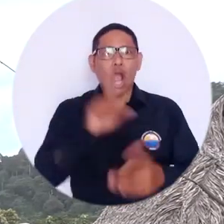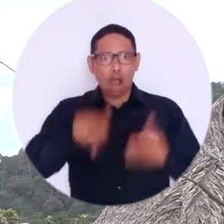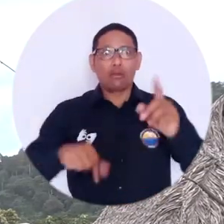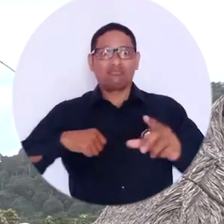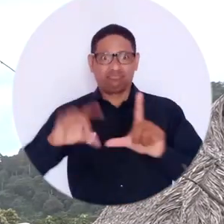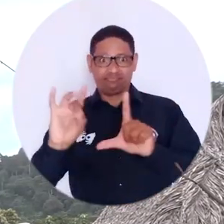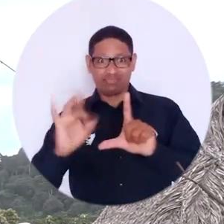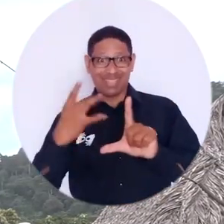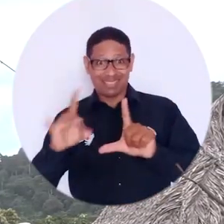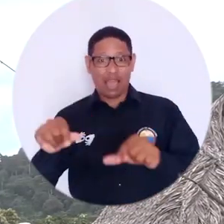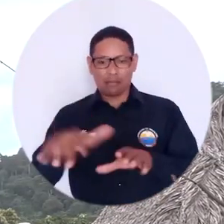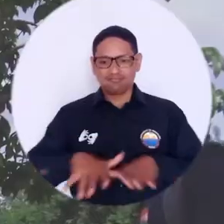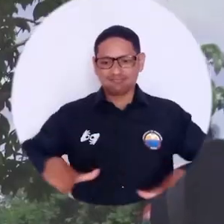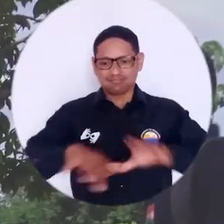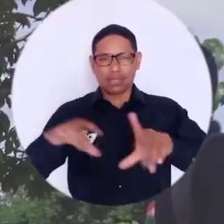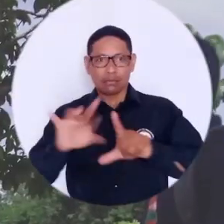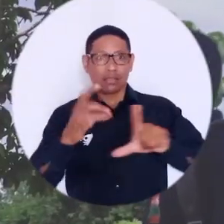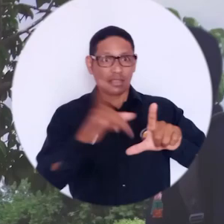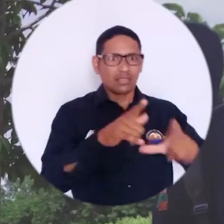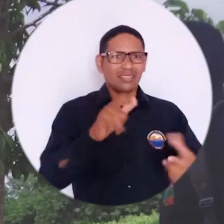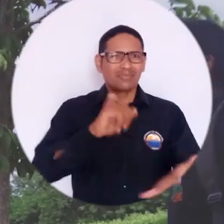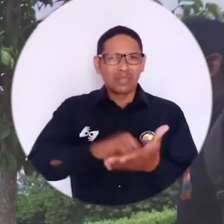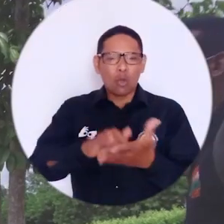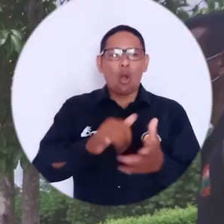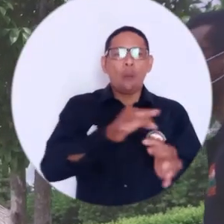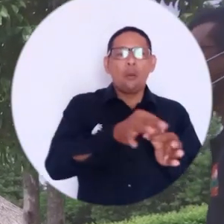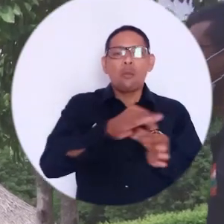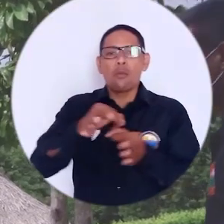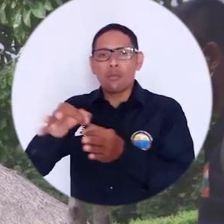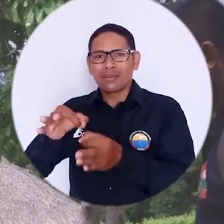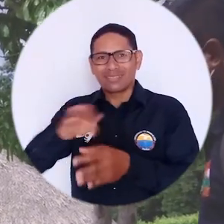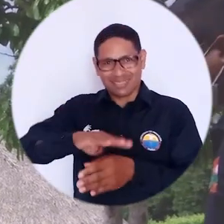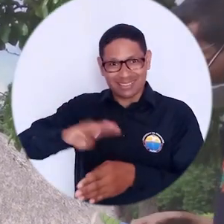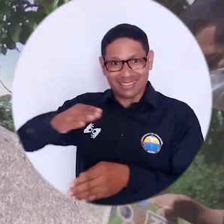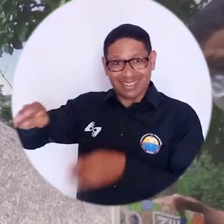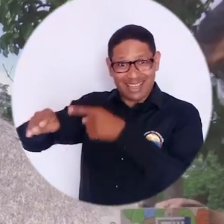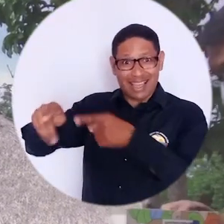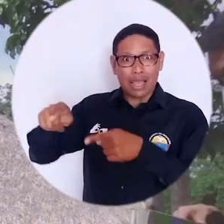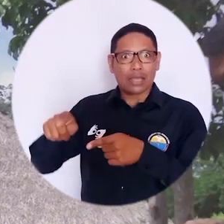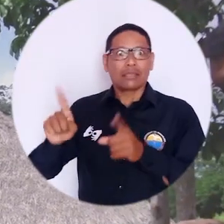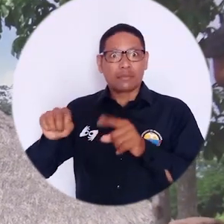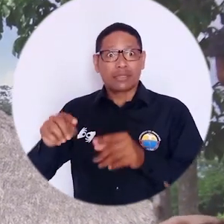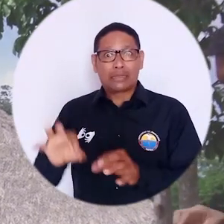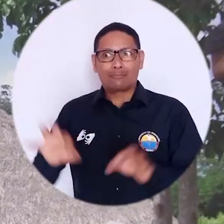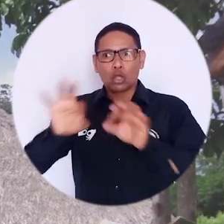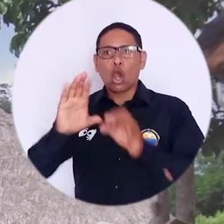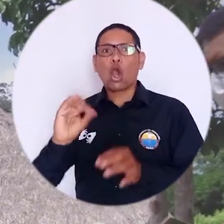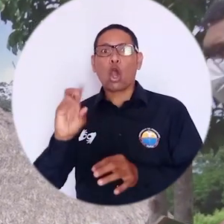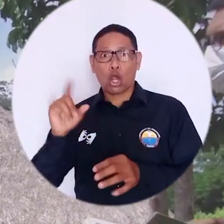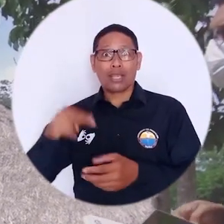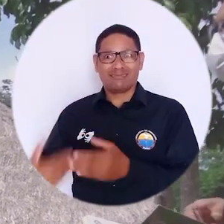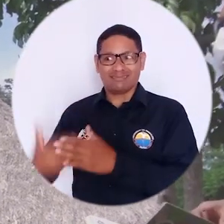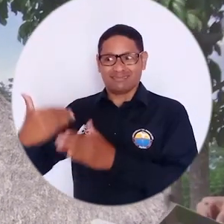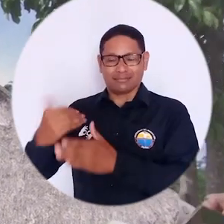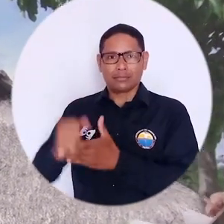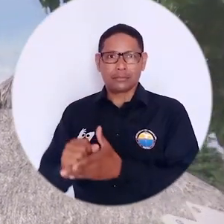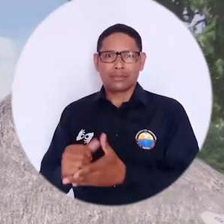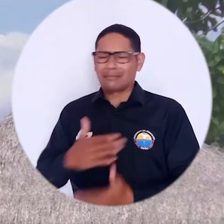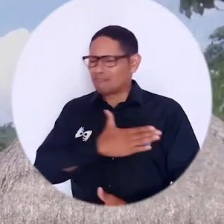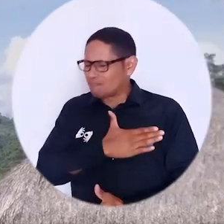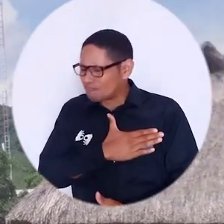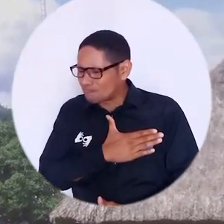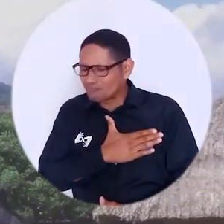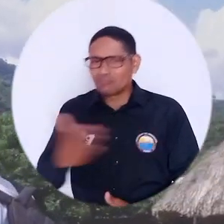varias zonas rurales de la Sierra Nevada, empezamos con la comunidad COGI. Gracias siempre al espíritu solidario, al aporte y al